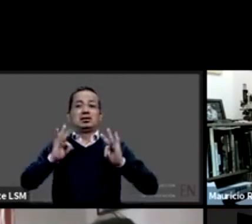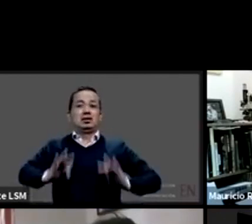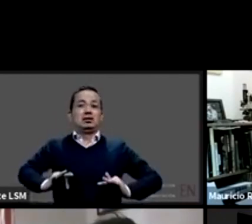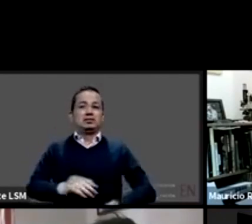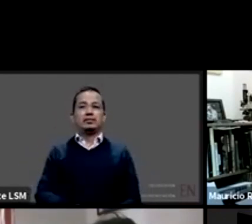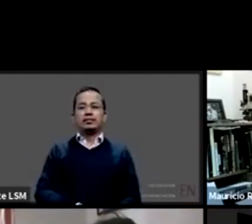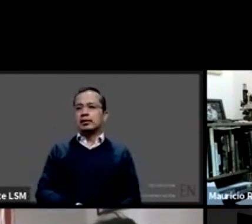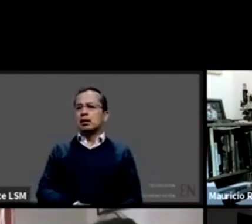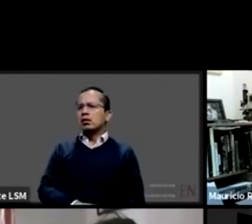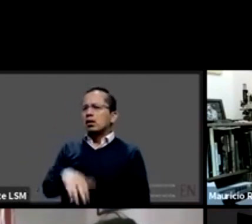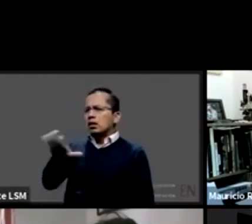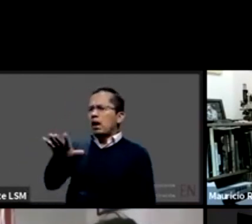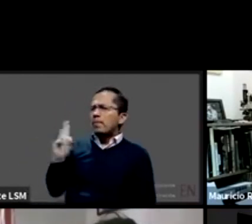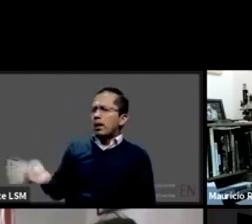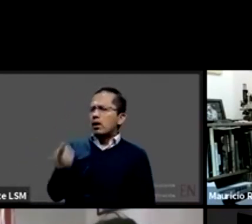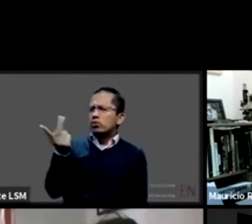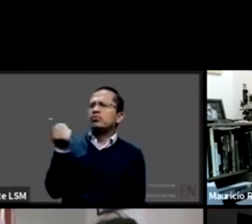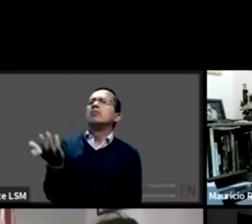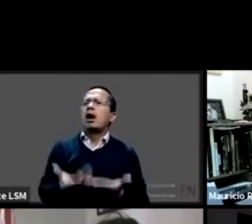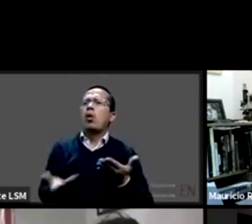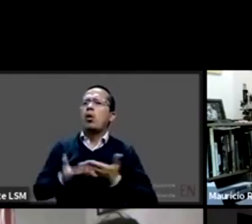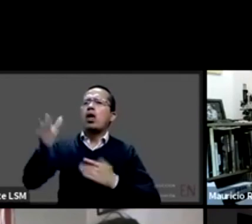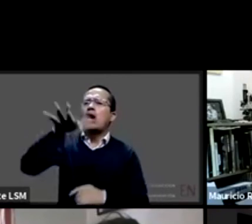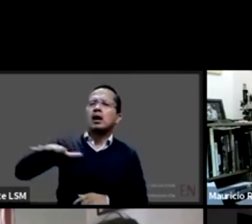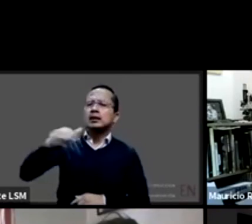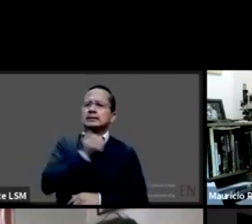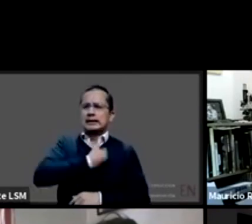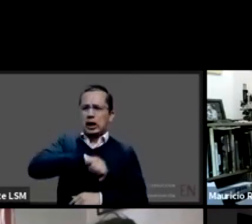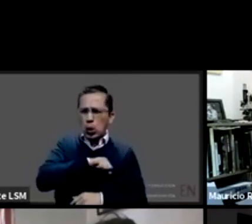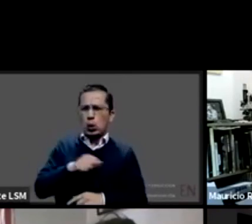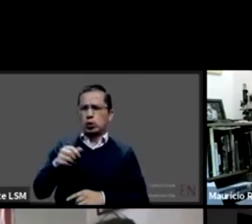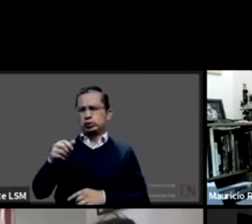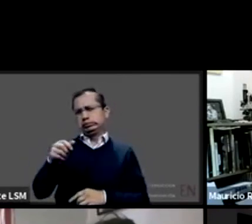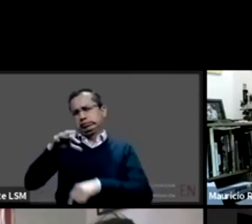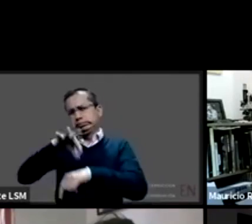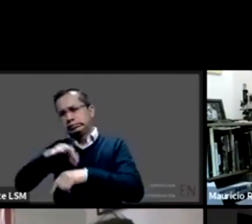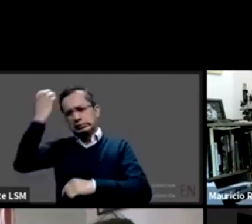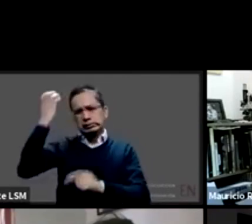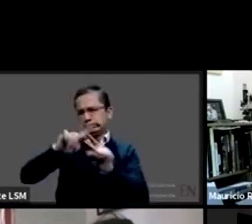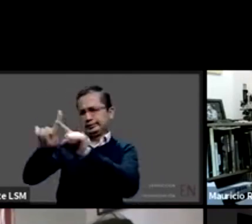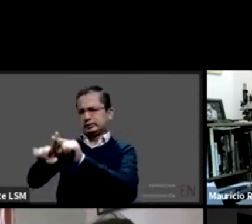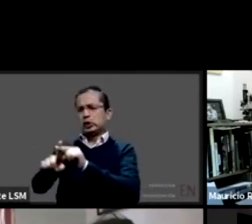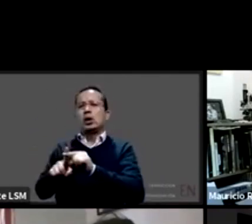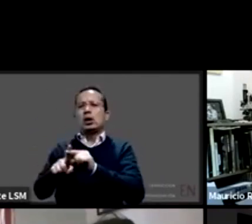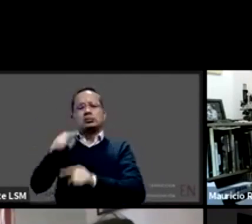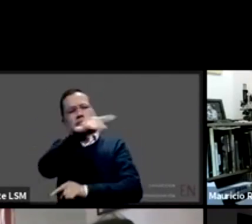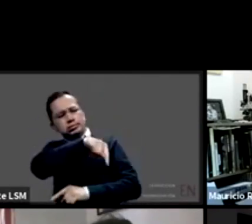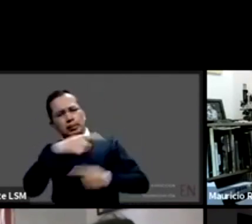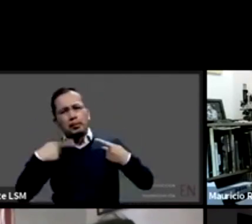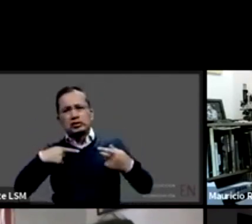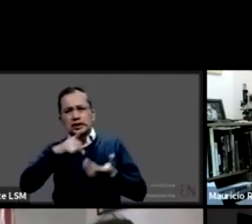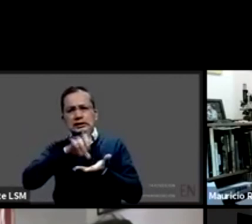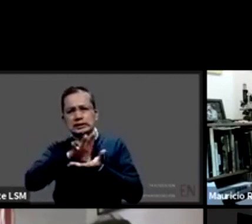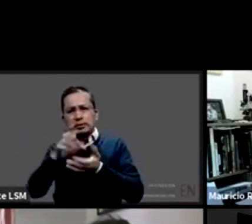salud para atender a personas con discapacidad y quisiera aprovechar esta pregunta y abrirla a todas y a todos desde